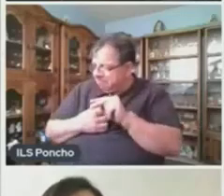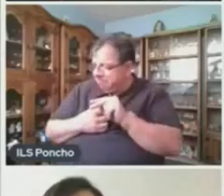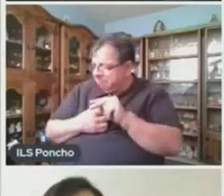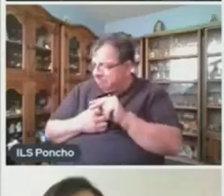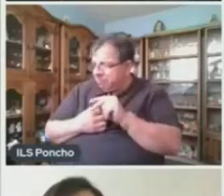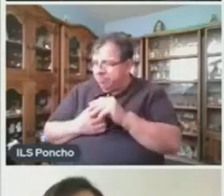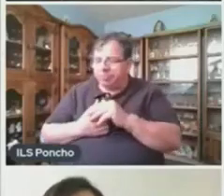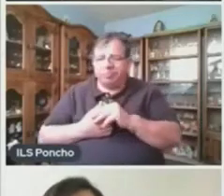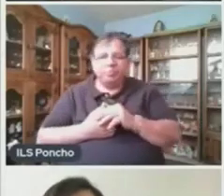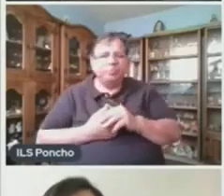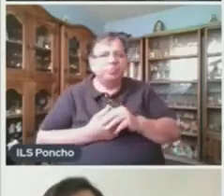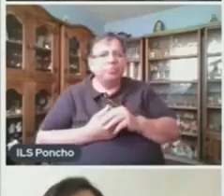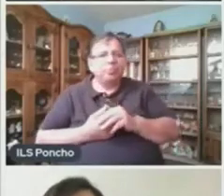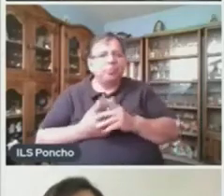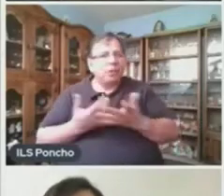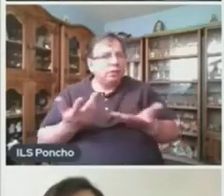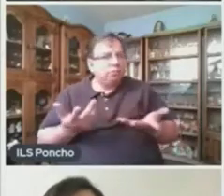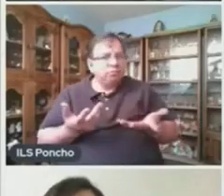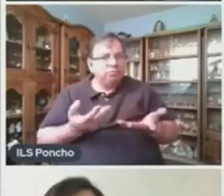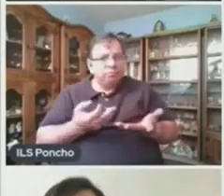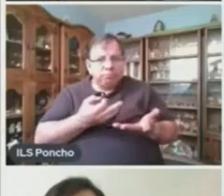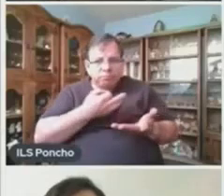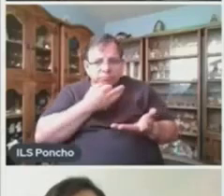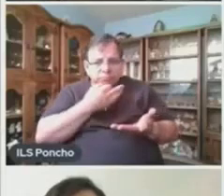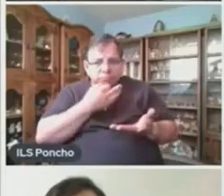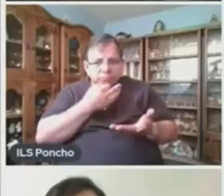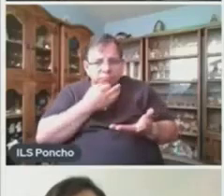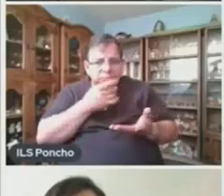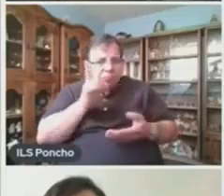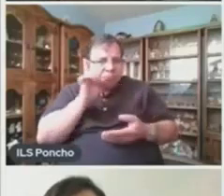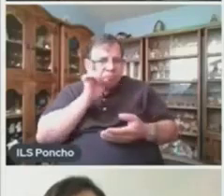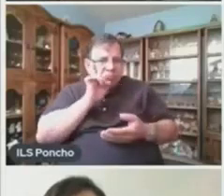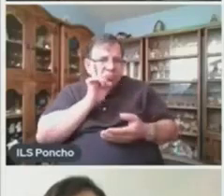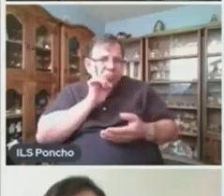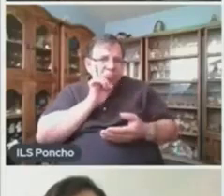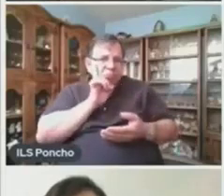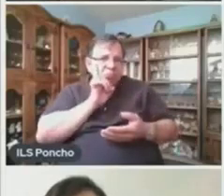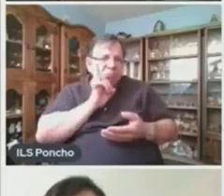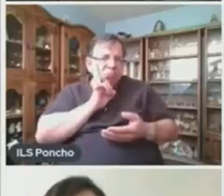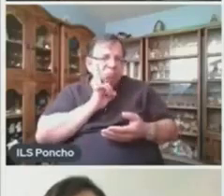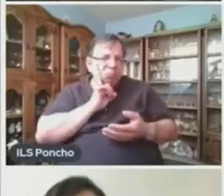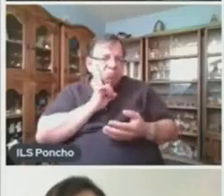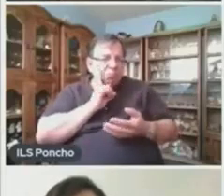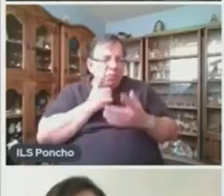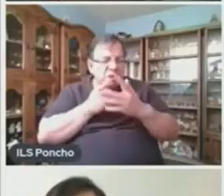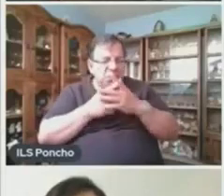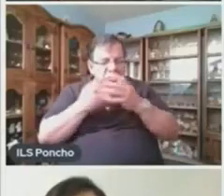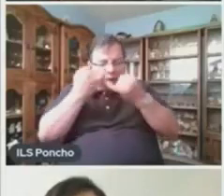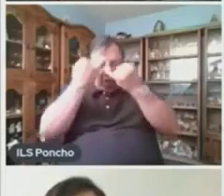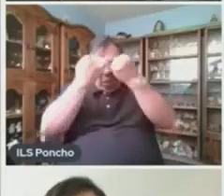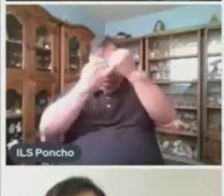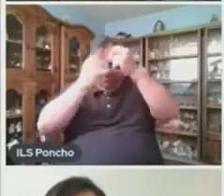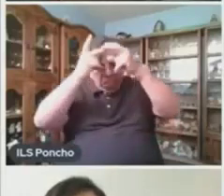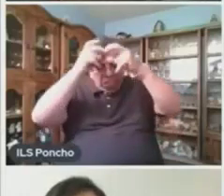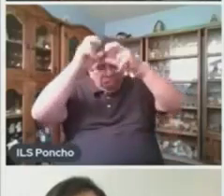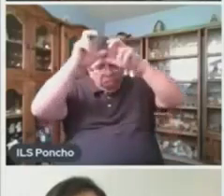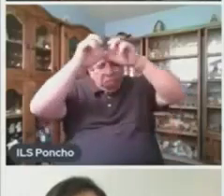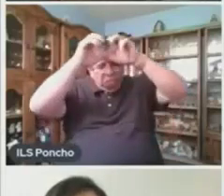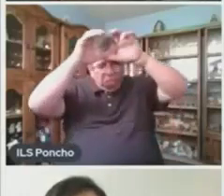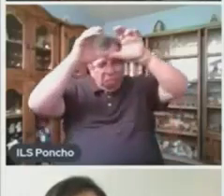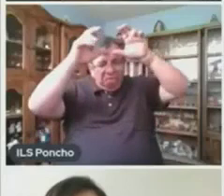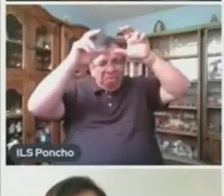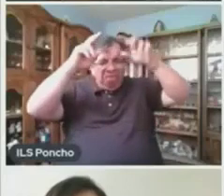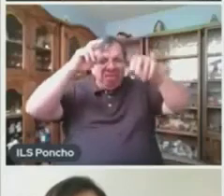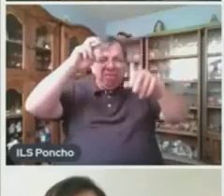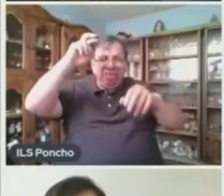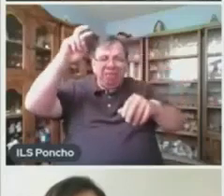Pronto Alicia Comenzó A Tener Alucinaciones La Joven